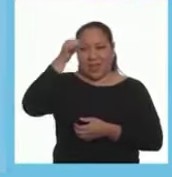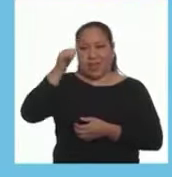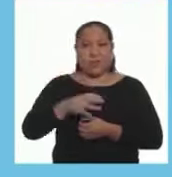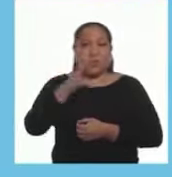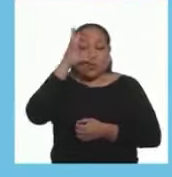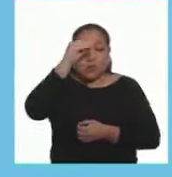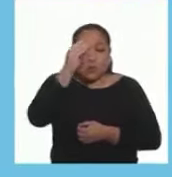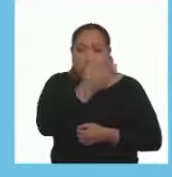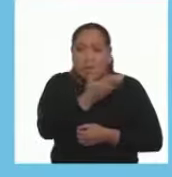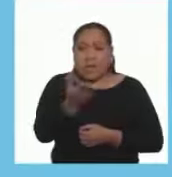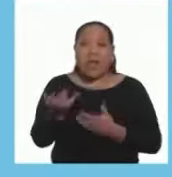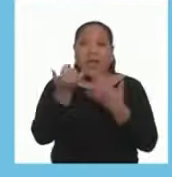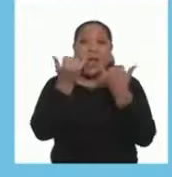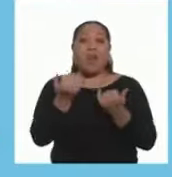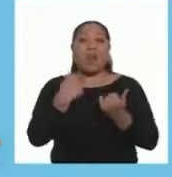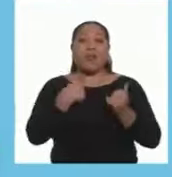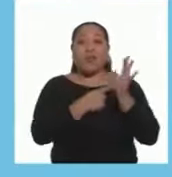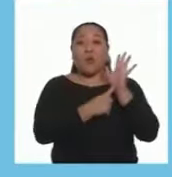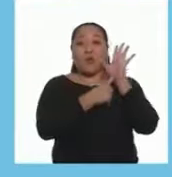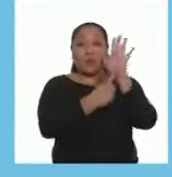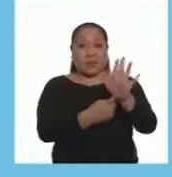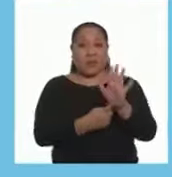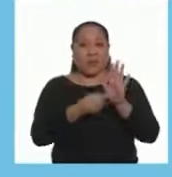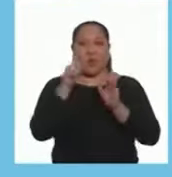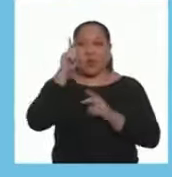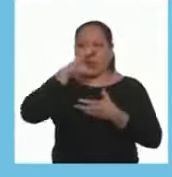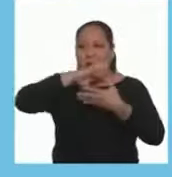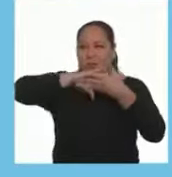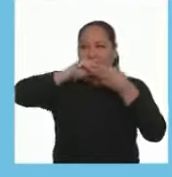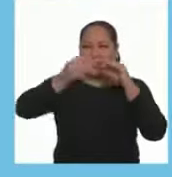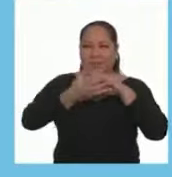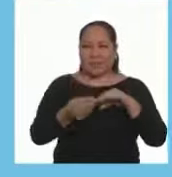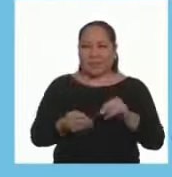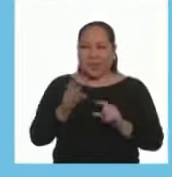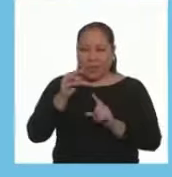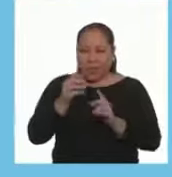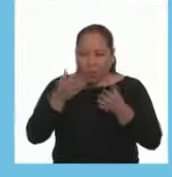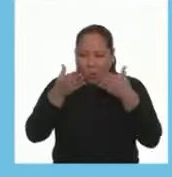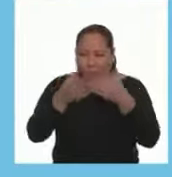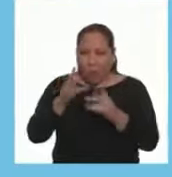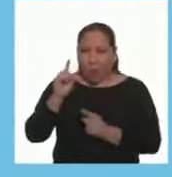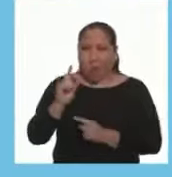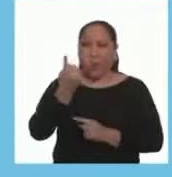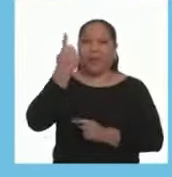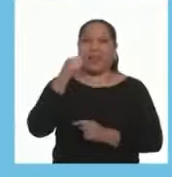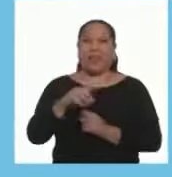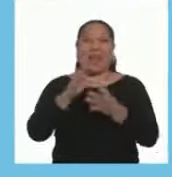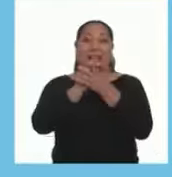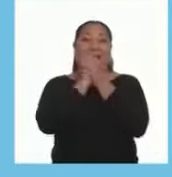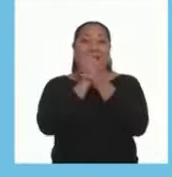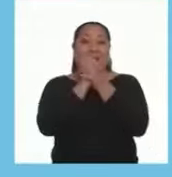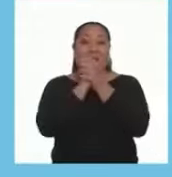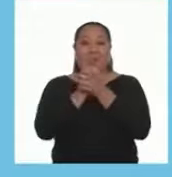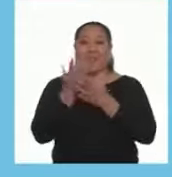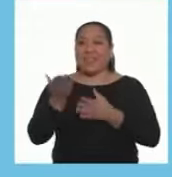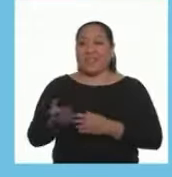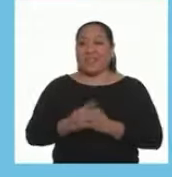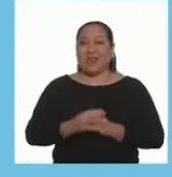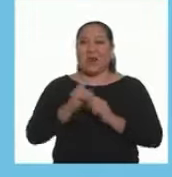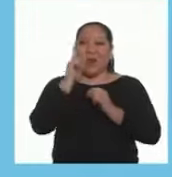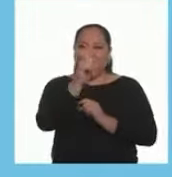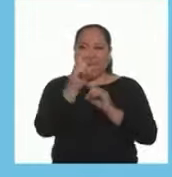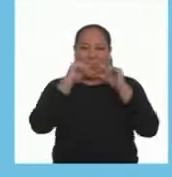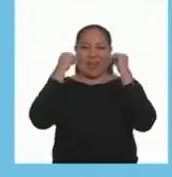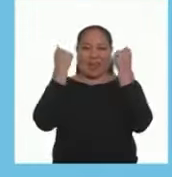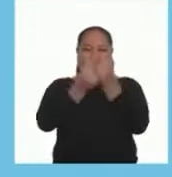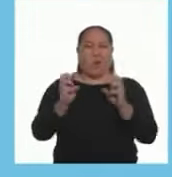Chicas y chicos Ahora Les voy a presentar Una historia Exclusiva De nuestras amigas